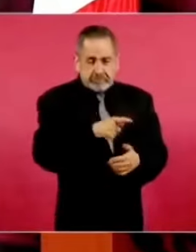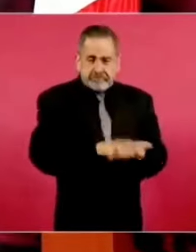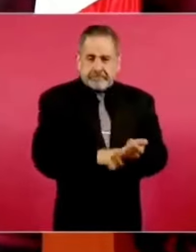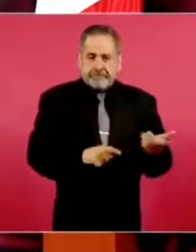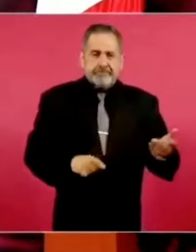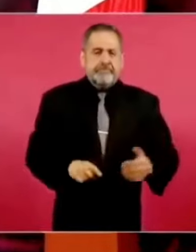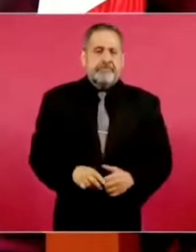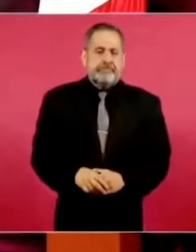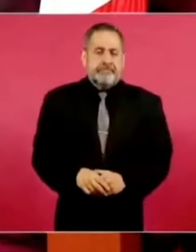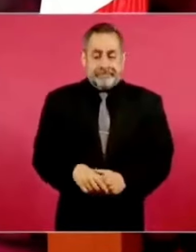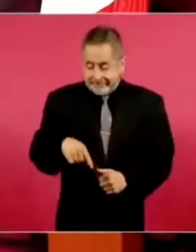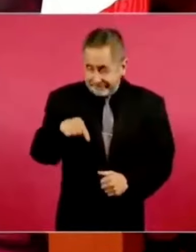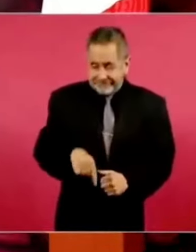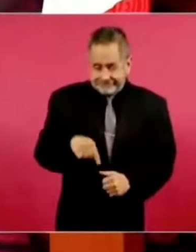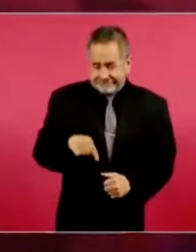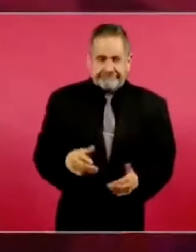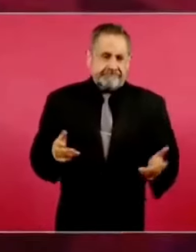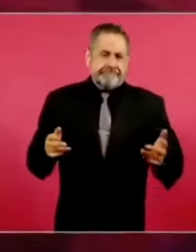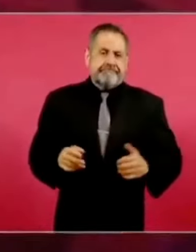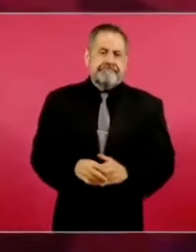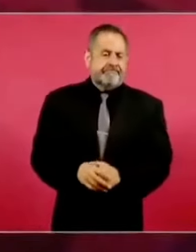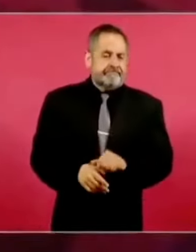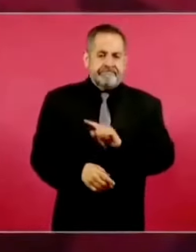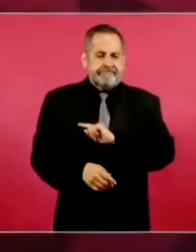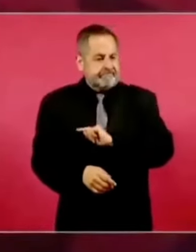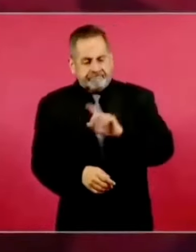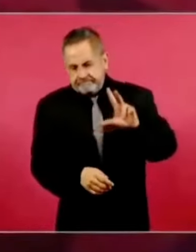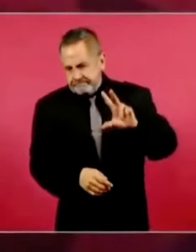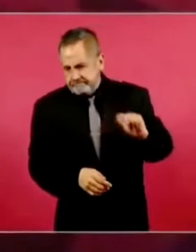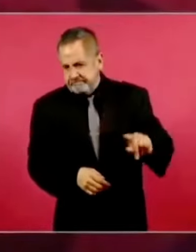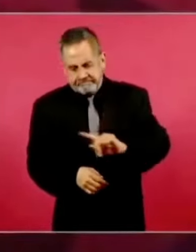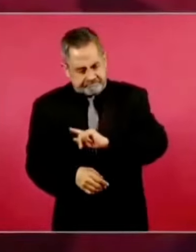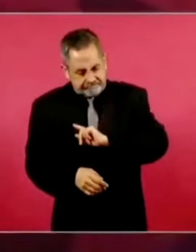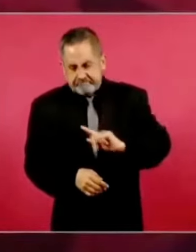Eso aquí no se permite,